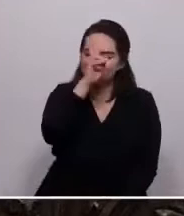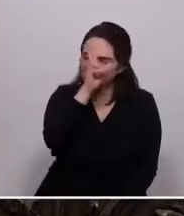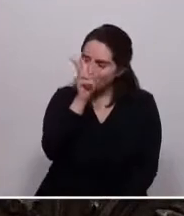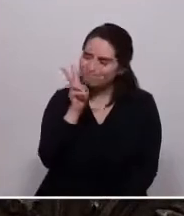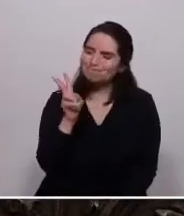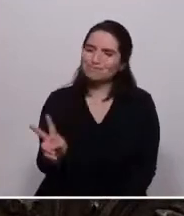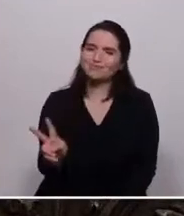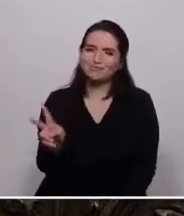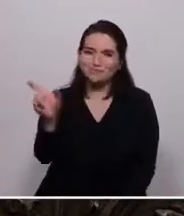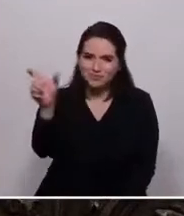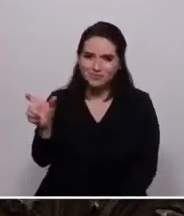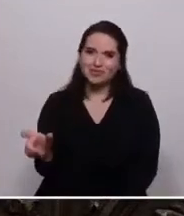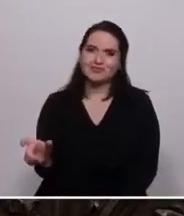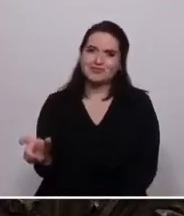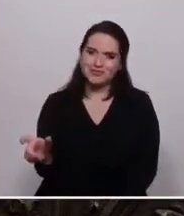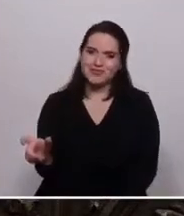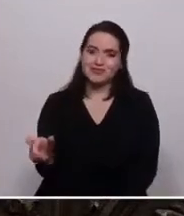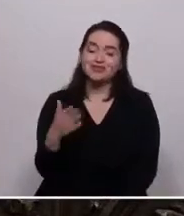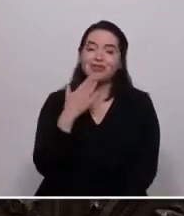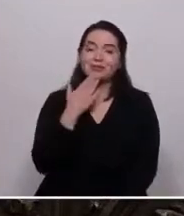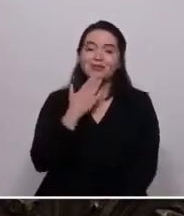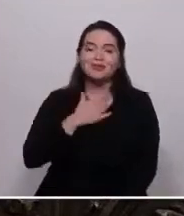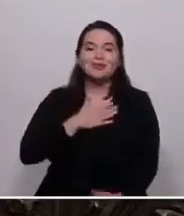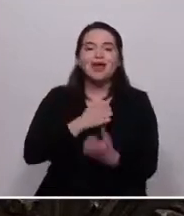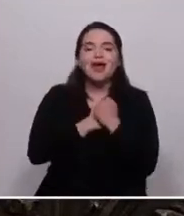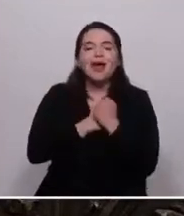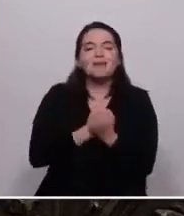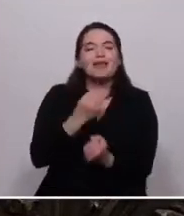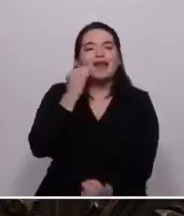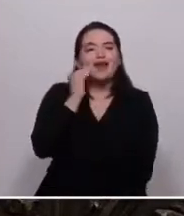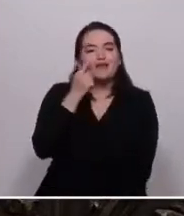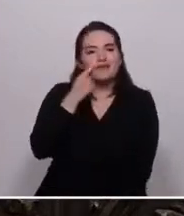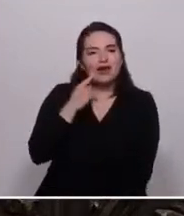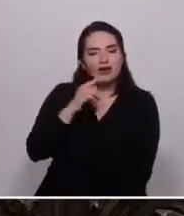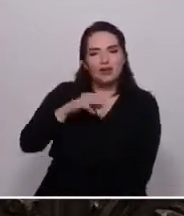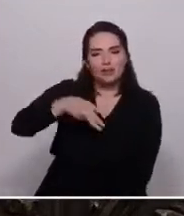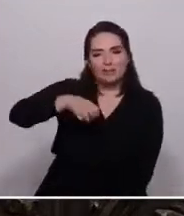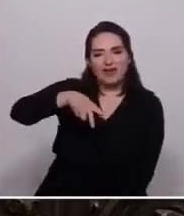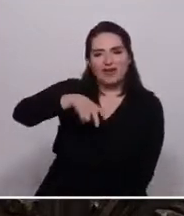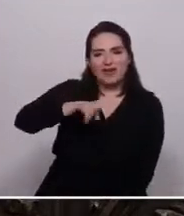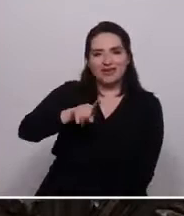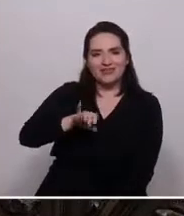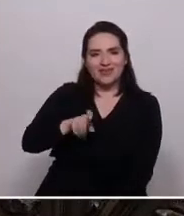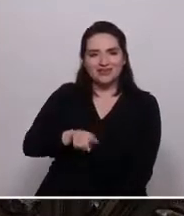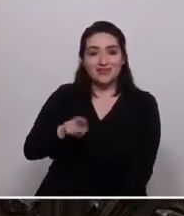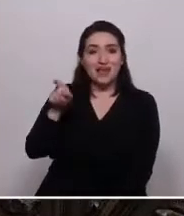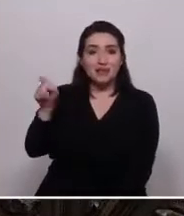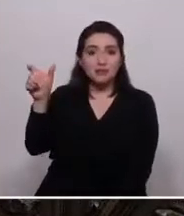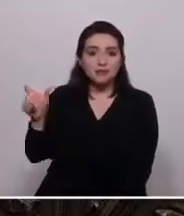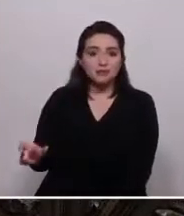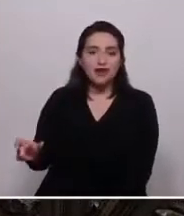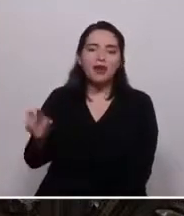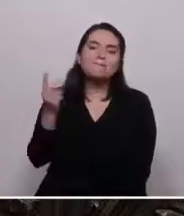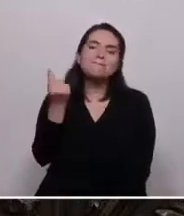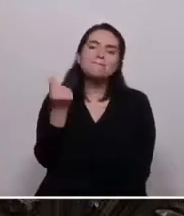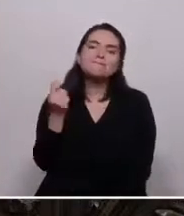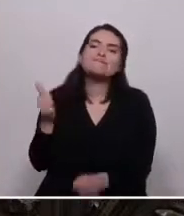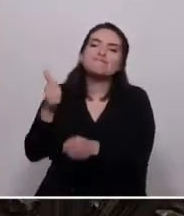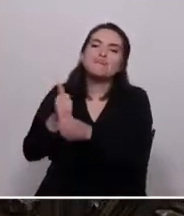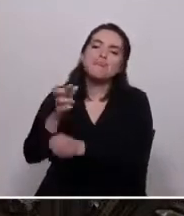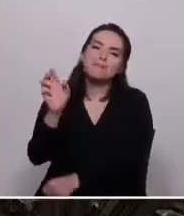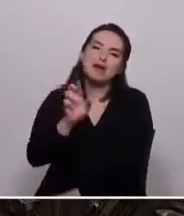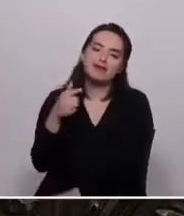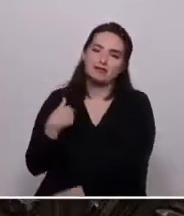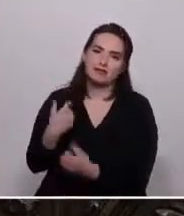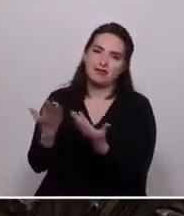como también a mi amado abuelo Adrián Meneses, que fue la imagen paterna que necesité